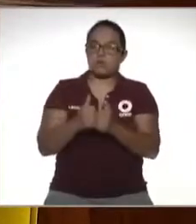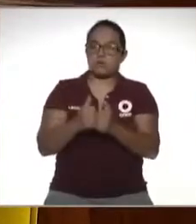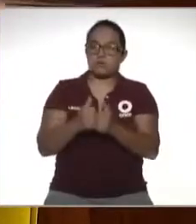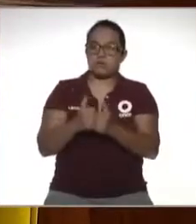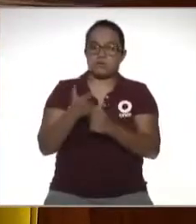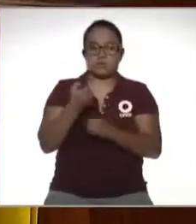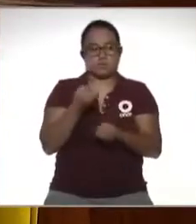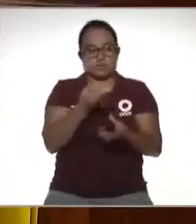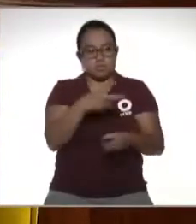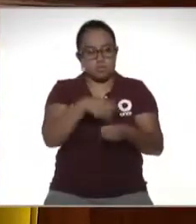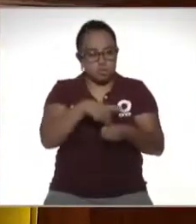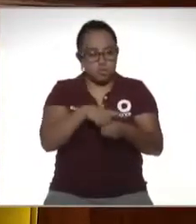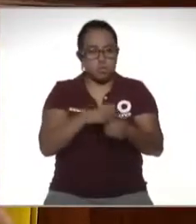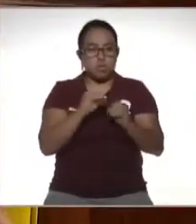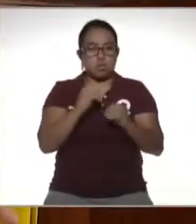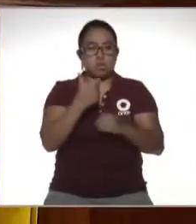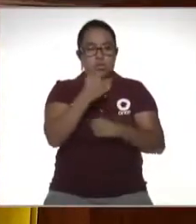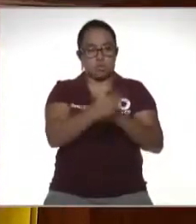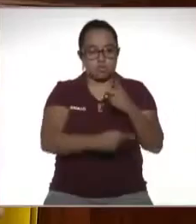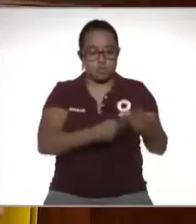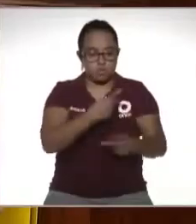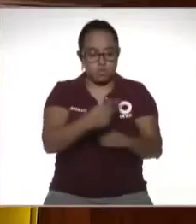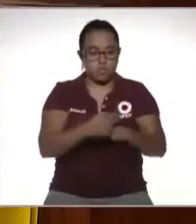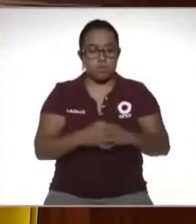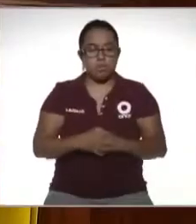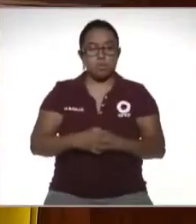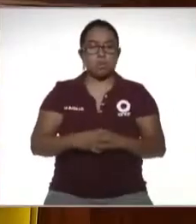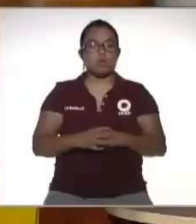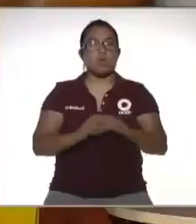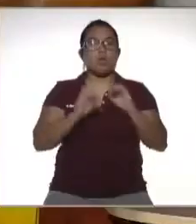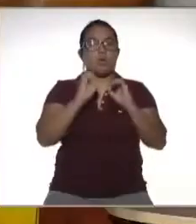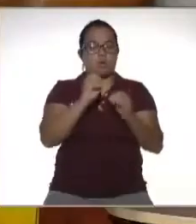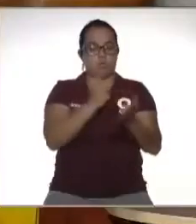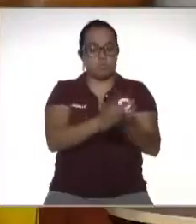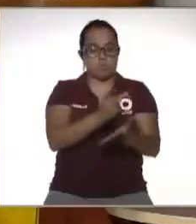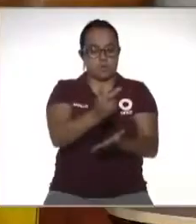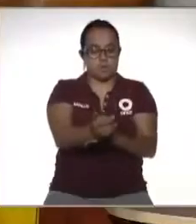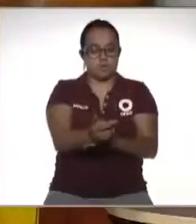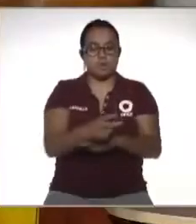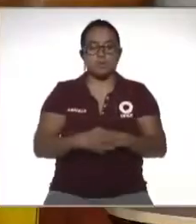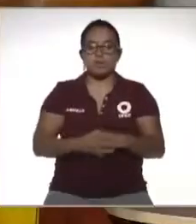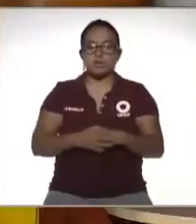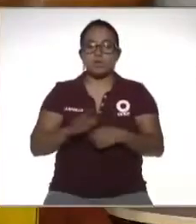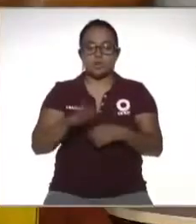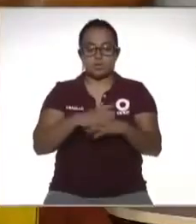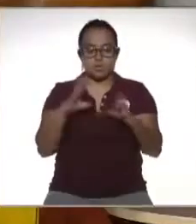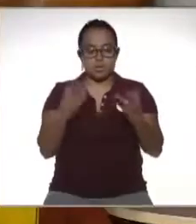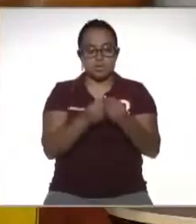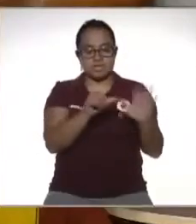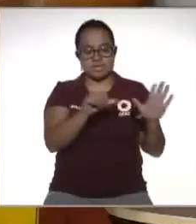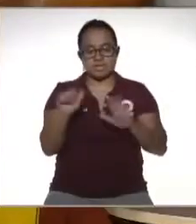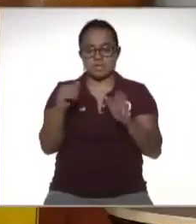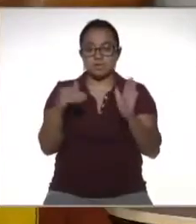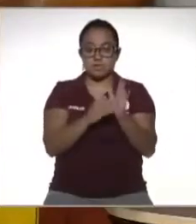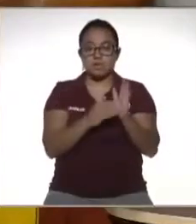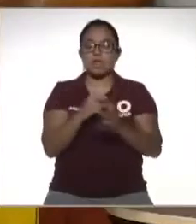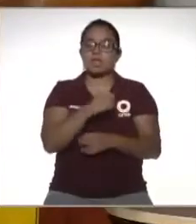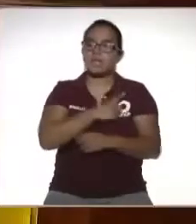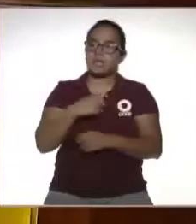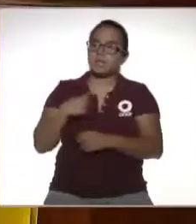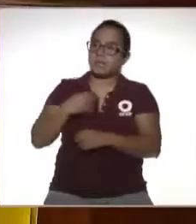donaciones o préstamos donaciones préstamos o premios o premios que en individuo en su conjunto que serán 600 mil pesos hay que